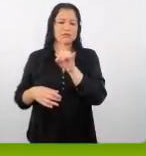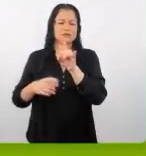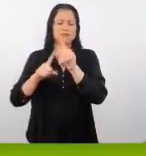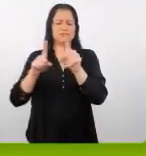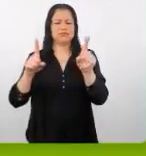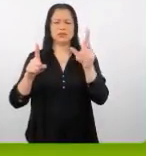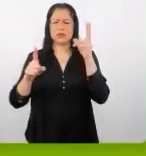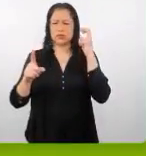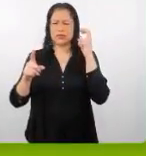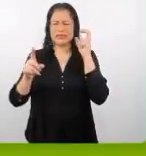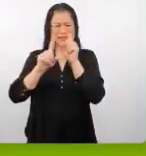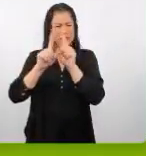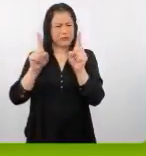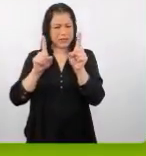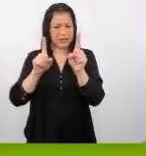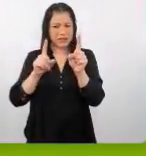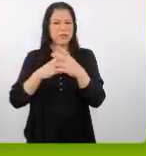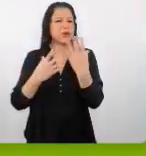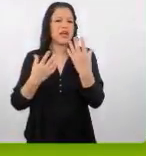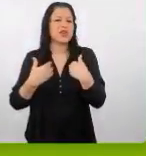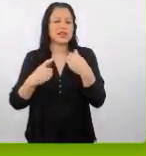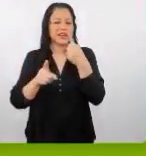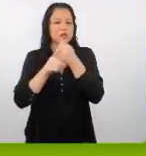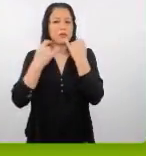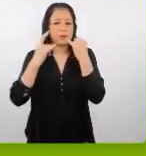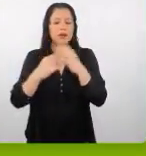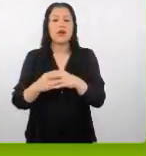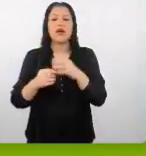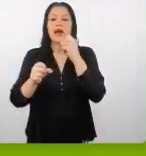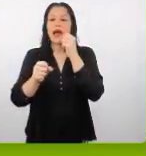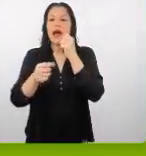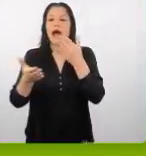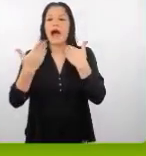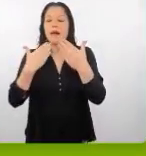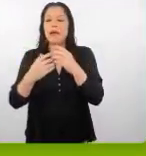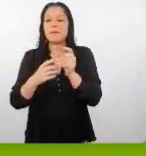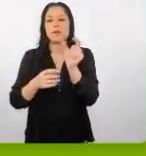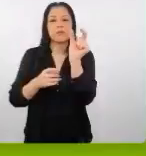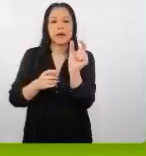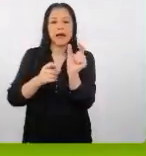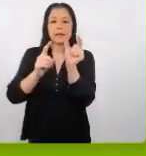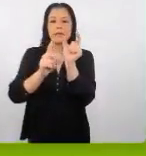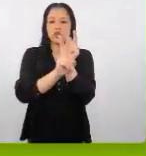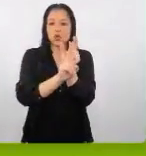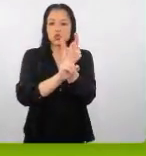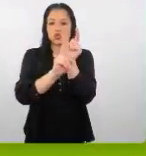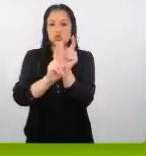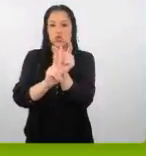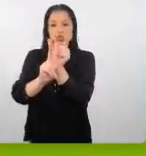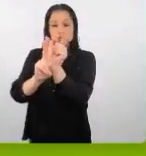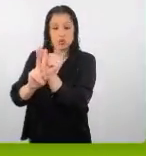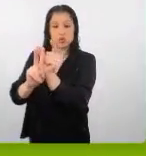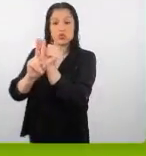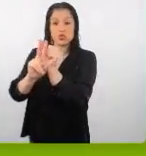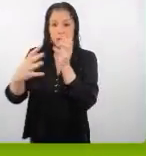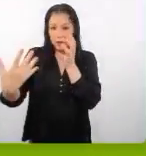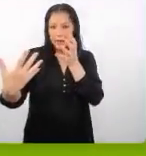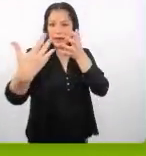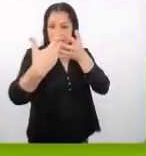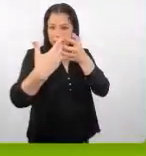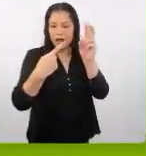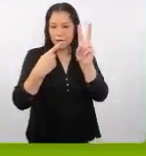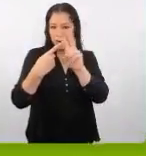es así es así como ellos lo trabajan por sílabas tratan de transformarlo para poder encajarlo a este tipo de